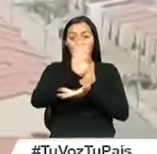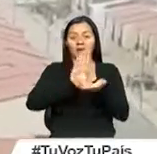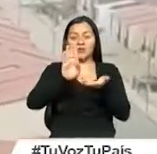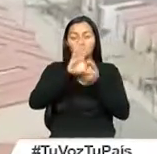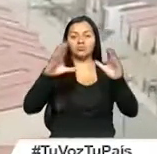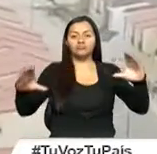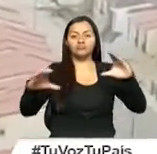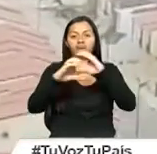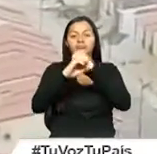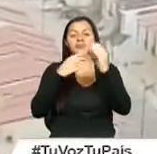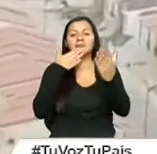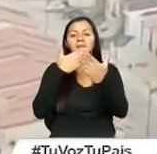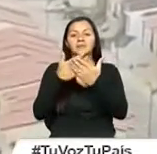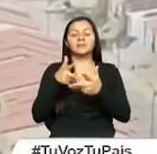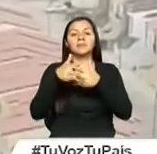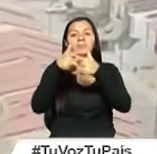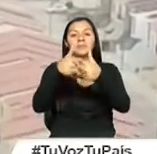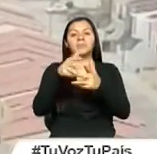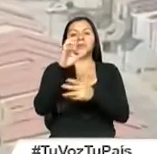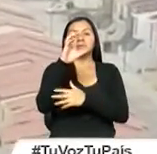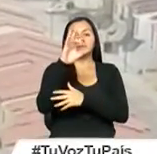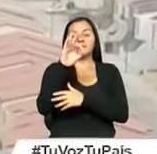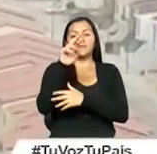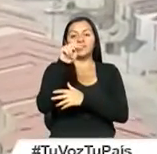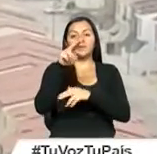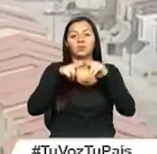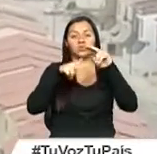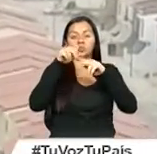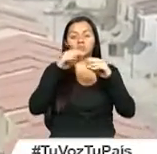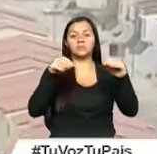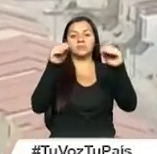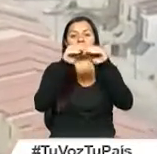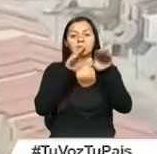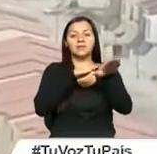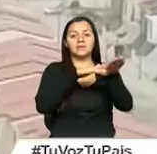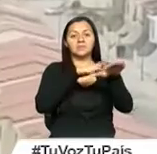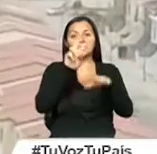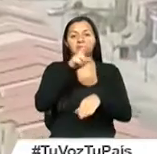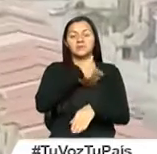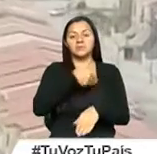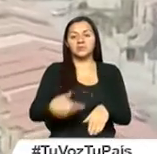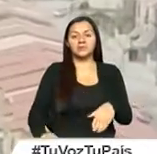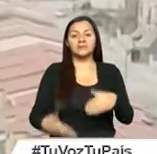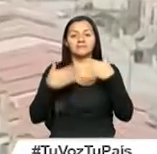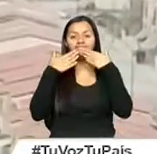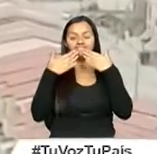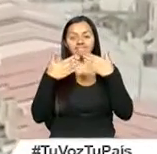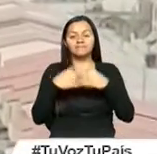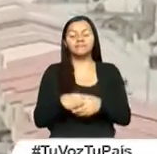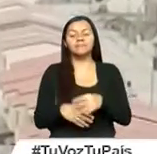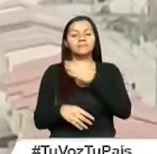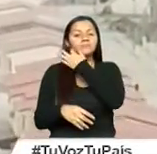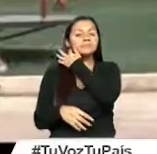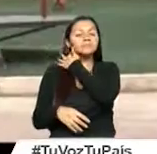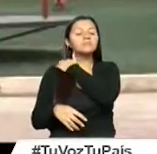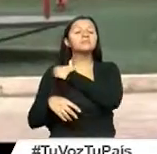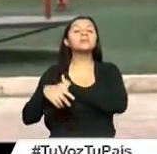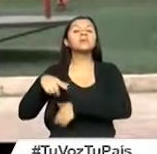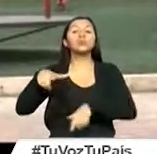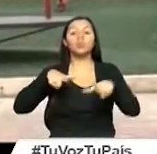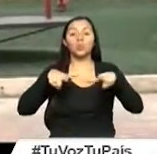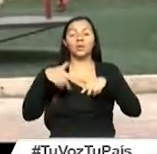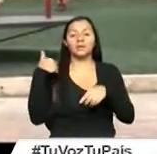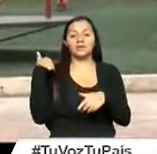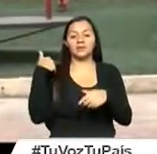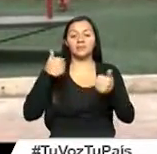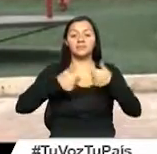gracias a un crédito del CFN Construye y el respaldo de la Vicepresidencia de la República. El lugar cuenta con áreas